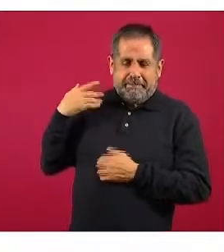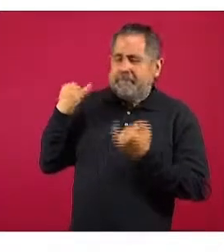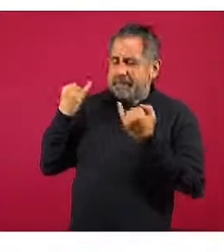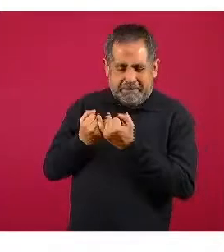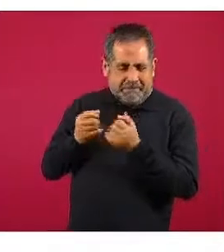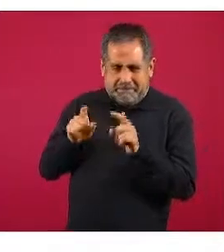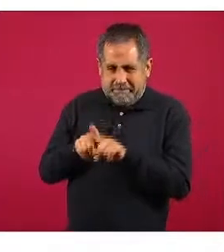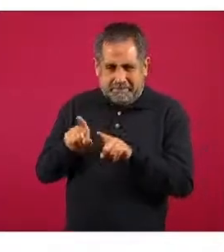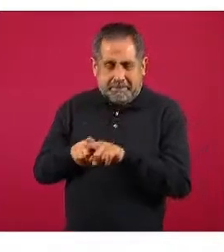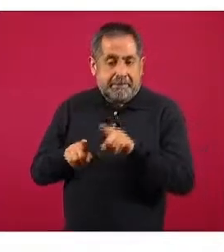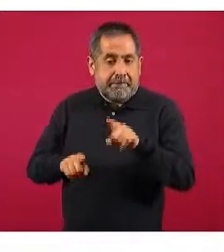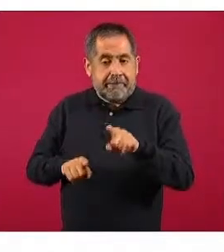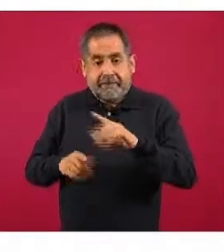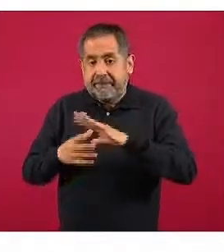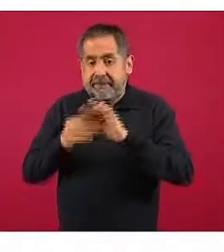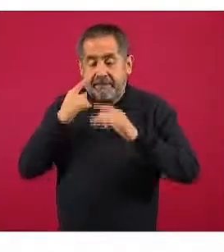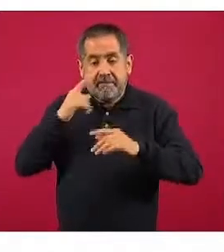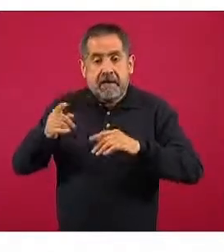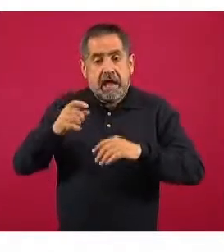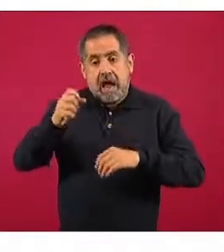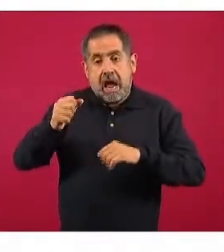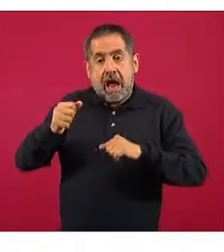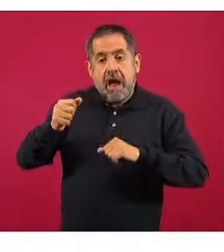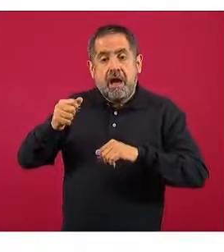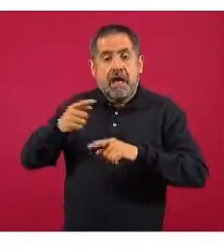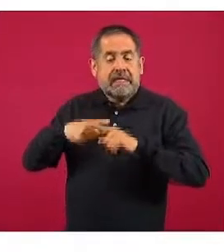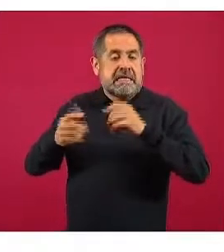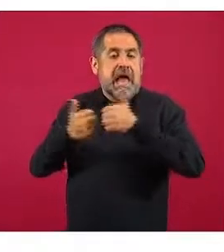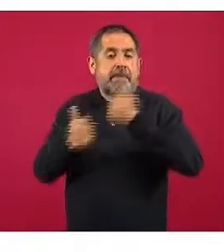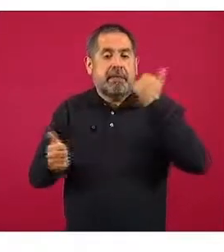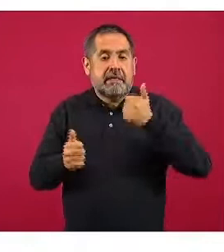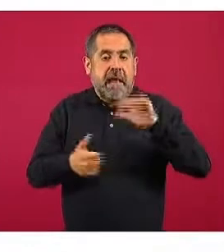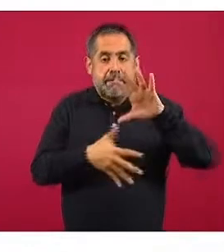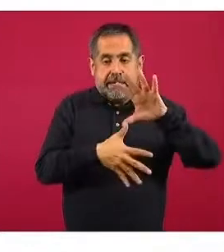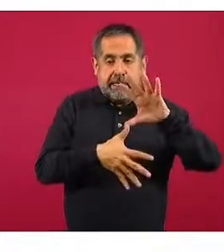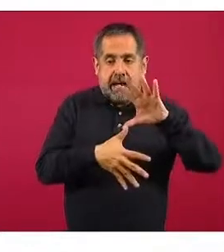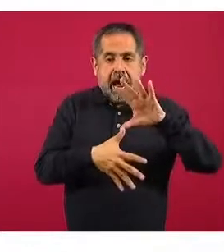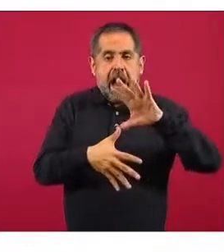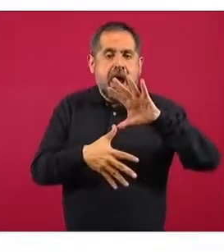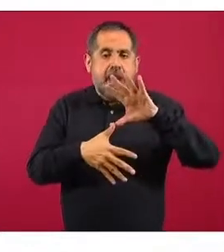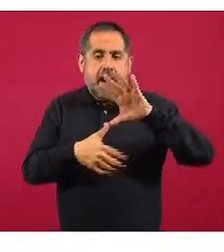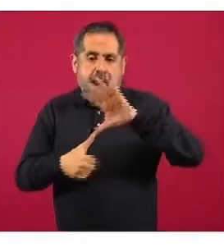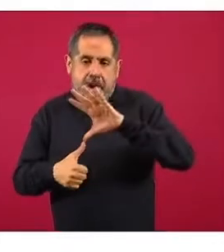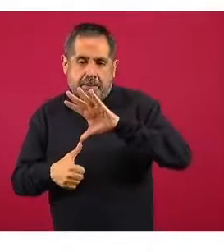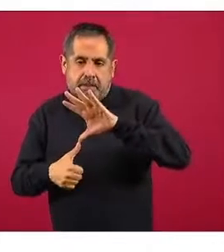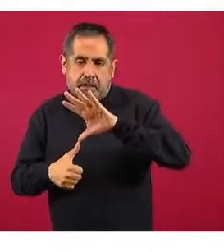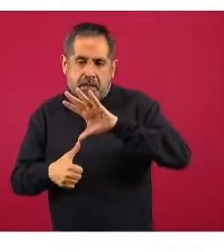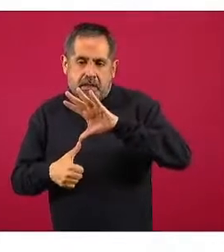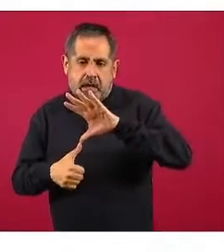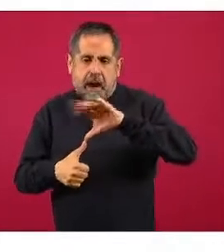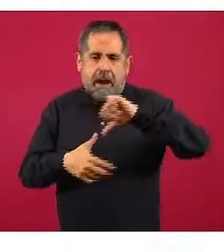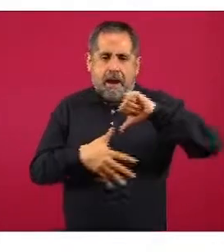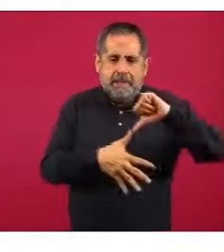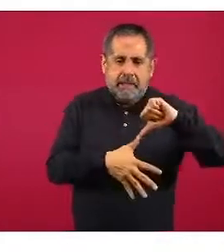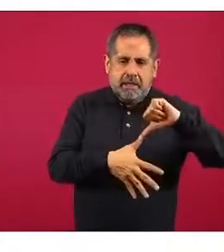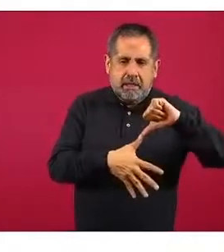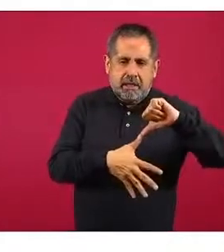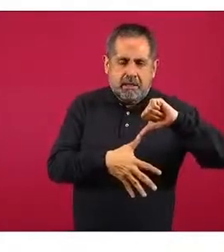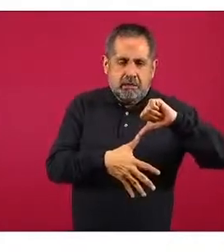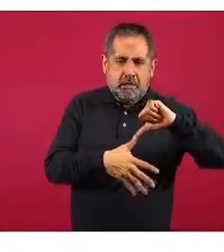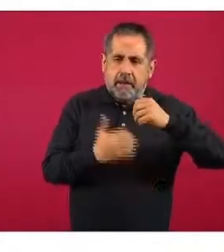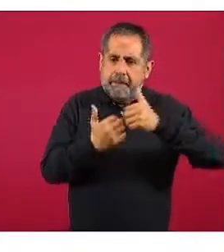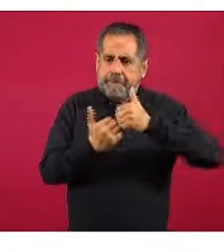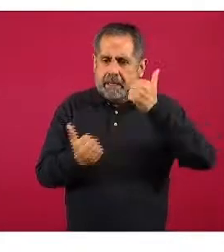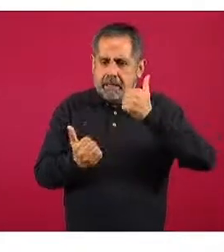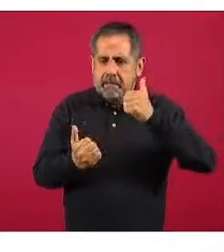recordemos que aquí la región de las Américas la tenemos divididas en dos componentes, la región de América del Norte y la región